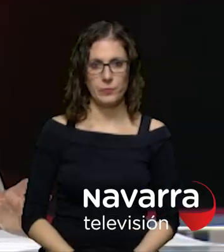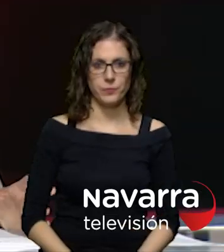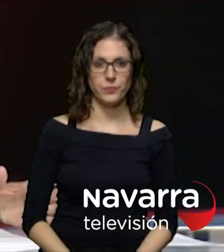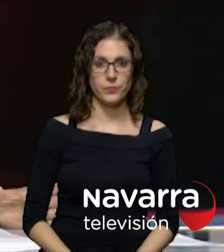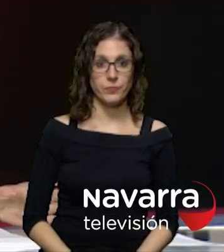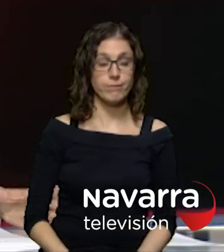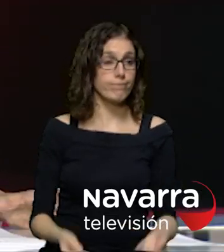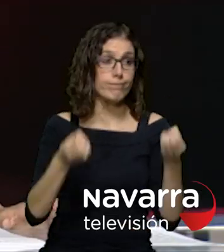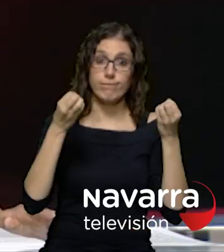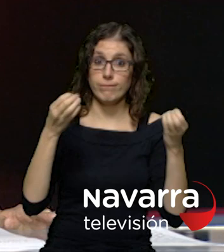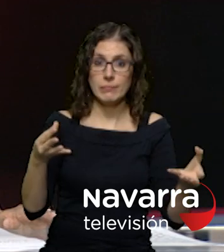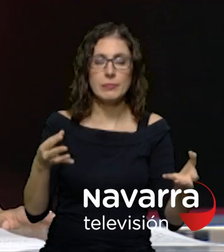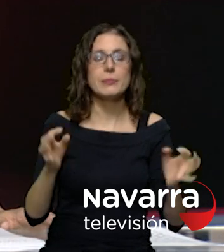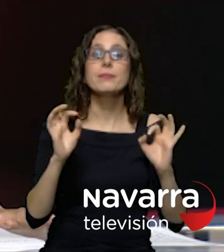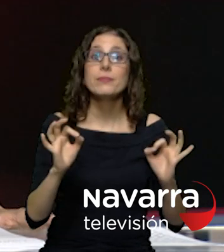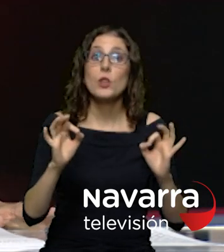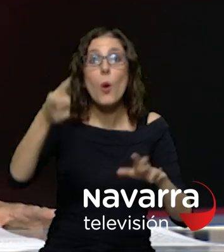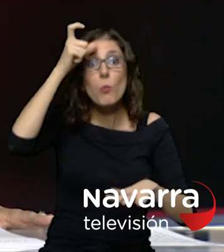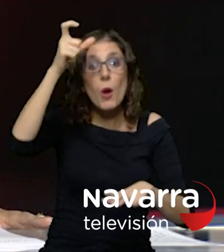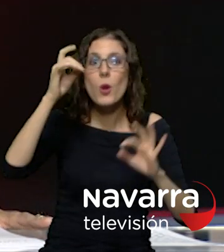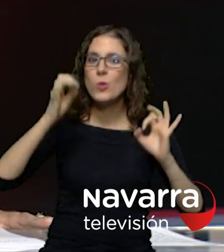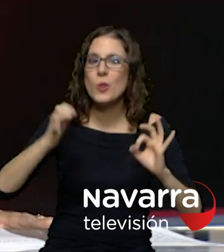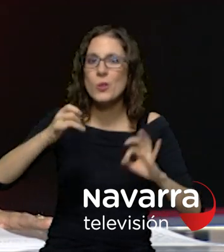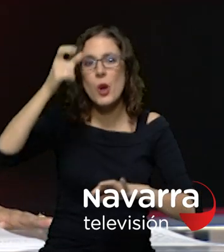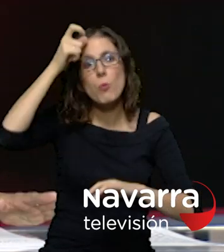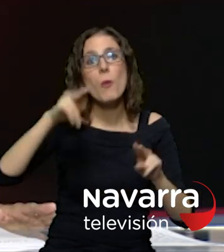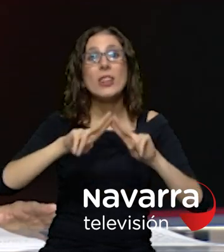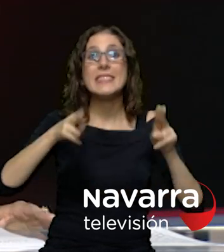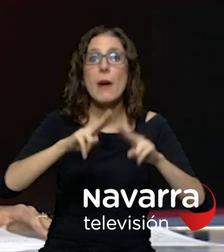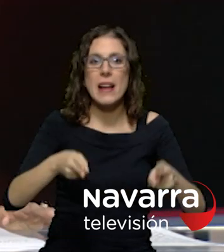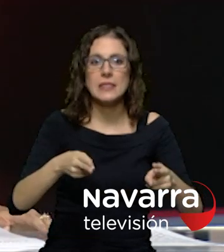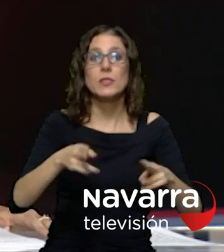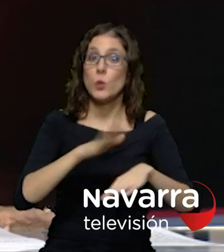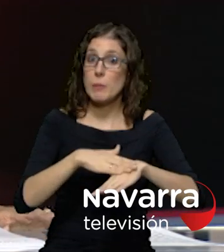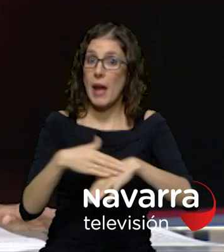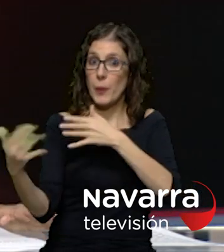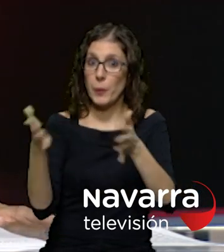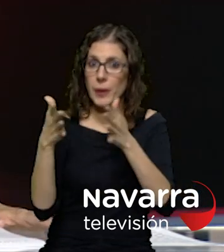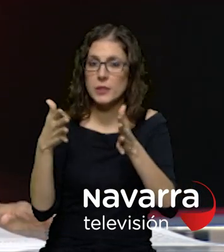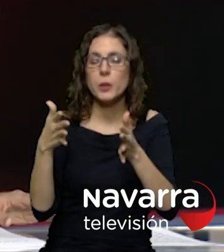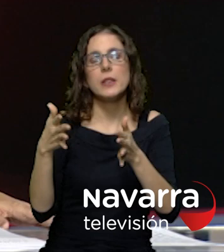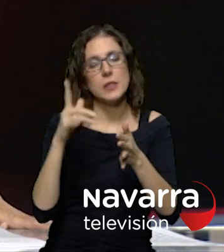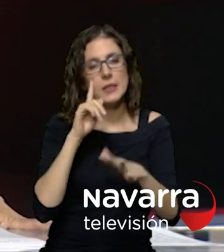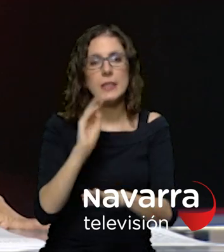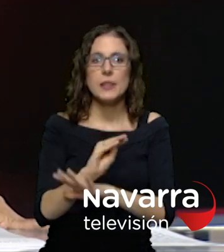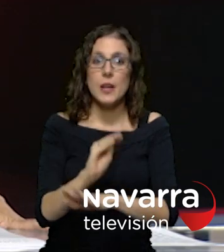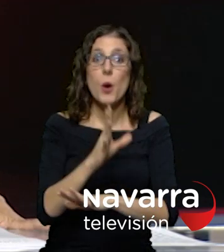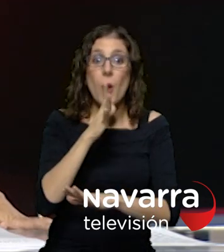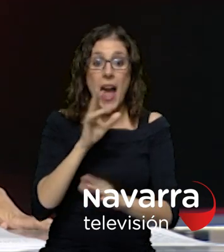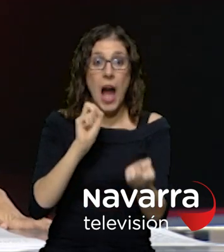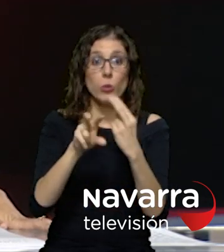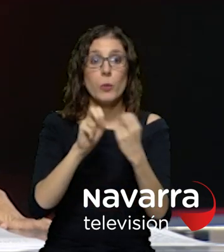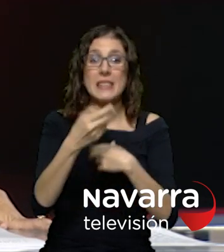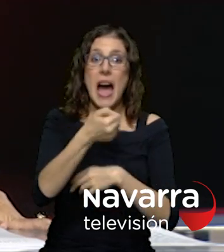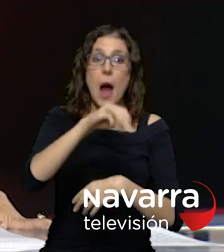bueno pues precisamente en tiebas a causa de las fuertes rachas de viento las autoridades piden precaución al volante de hecho en la p 15 a altura de tiebas en